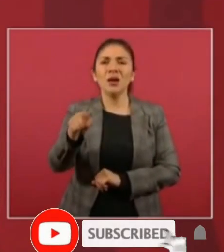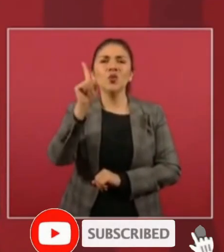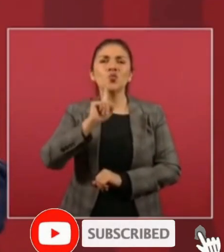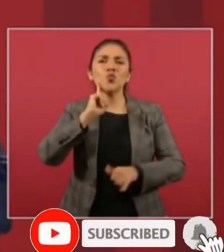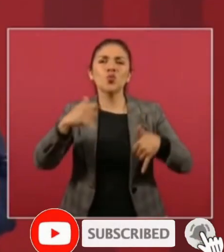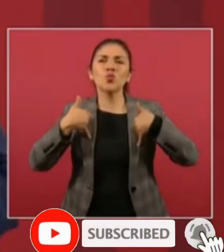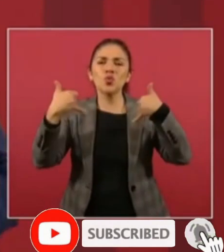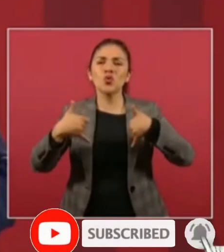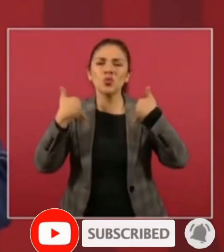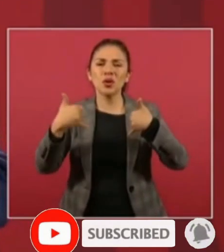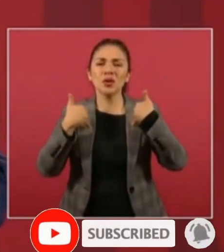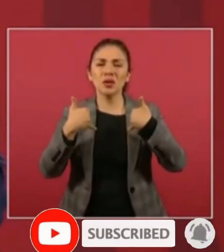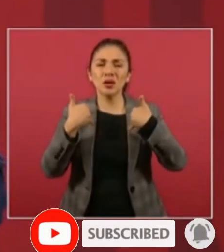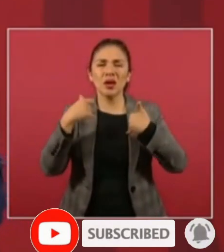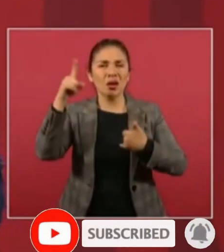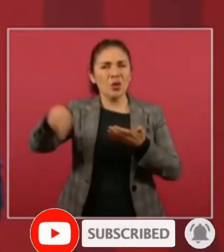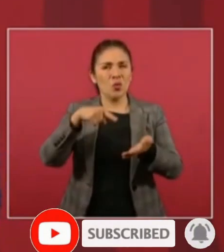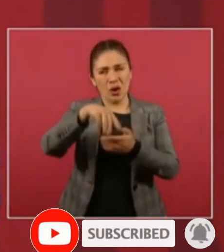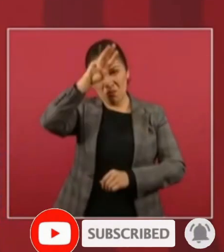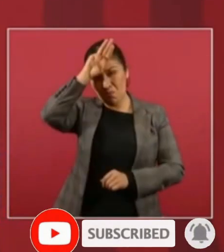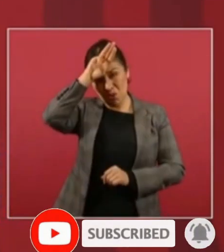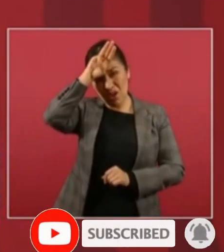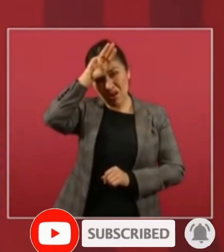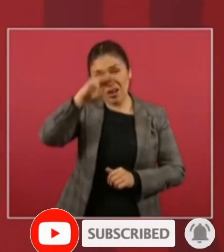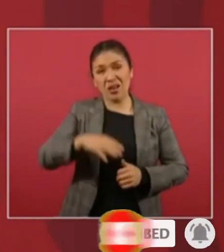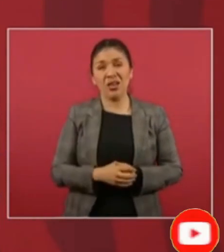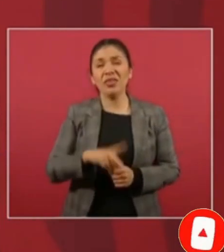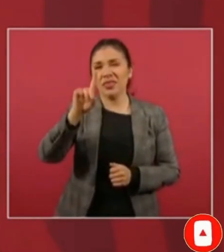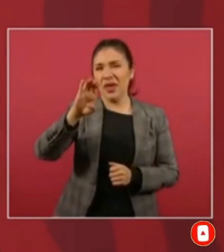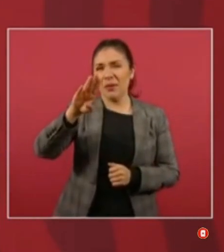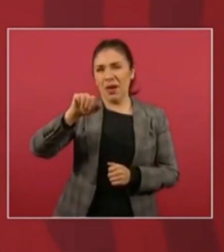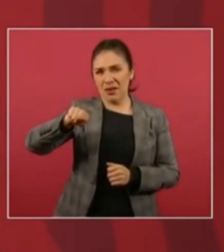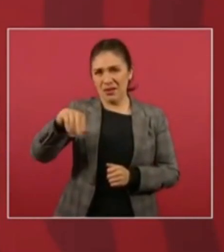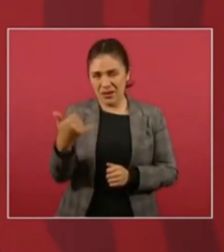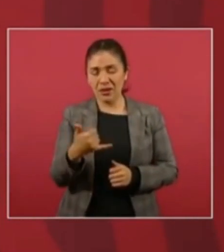joven de Monterrey. Deba. Deba.